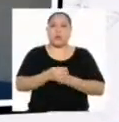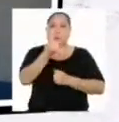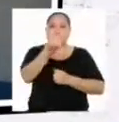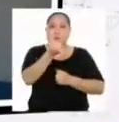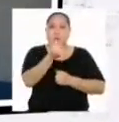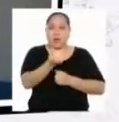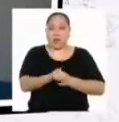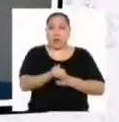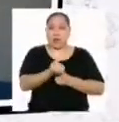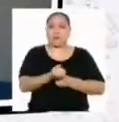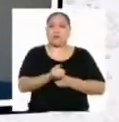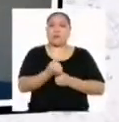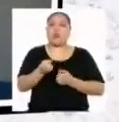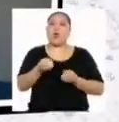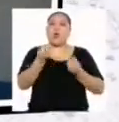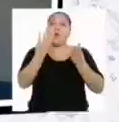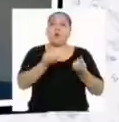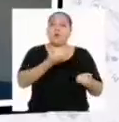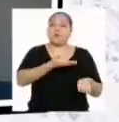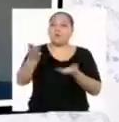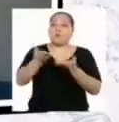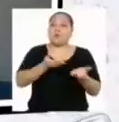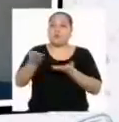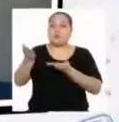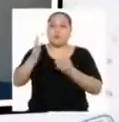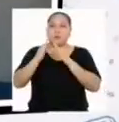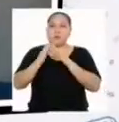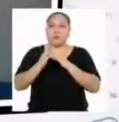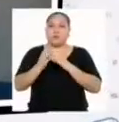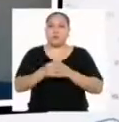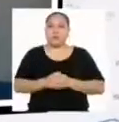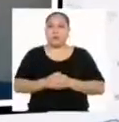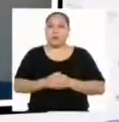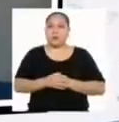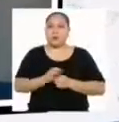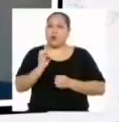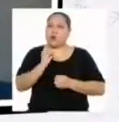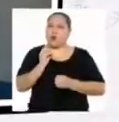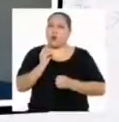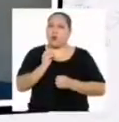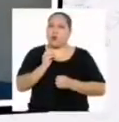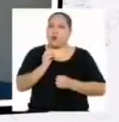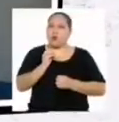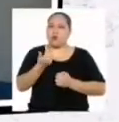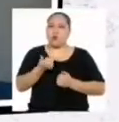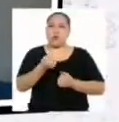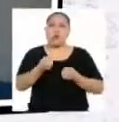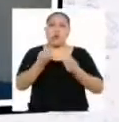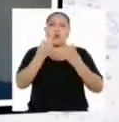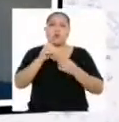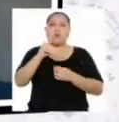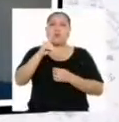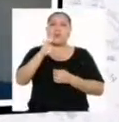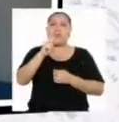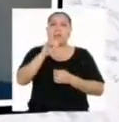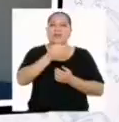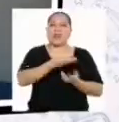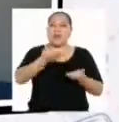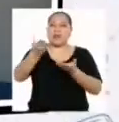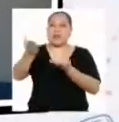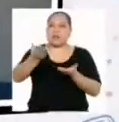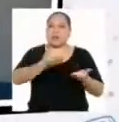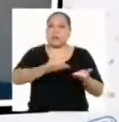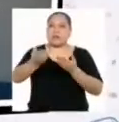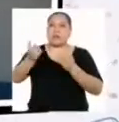de soles y la cantidad de envíos a domicilio, o deliveries que se realizan. Esto quiere